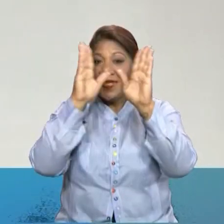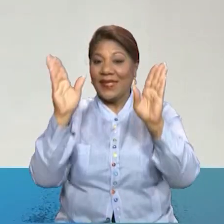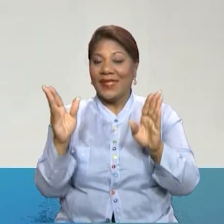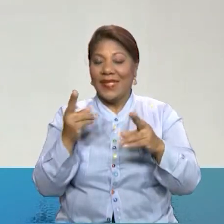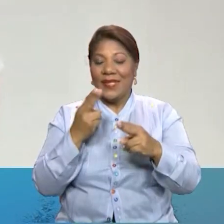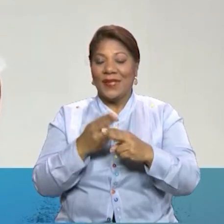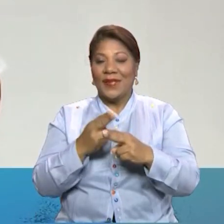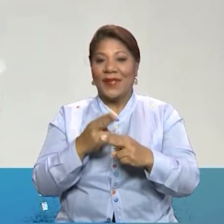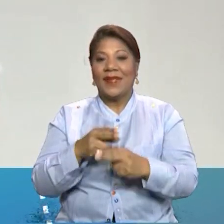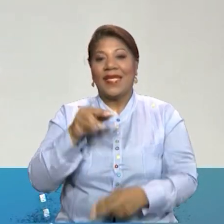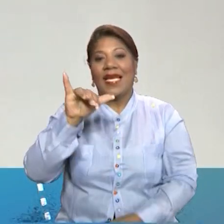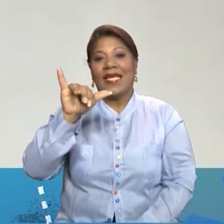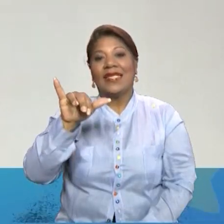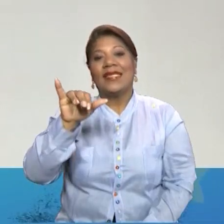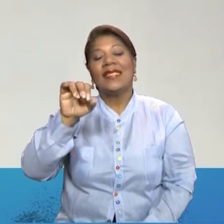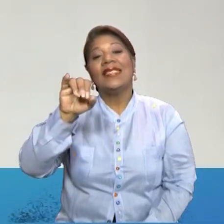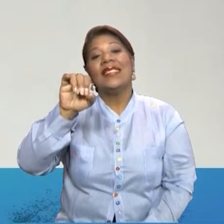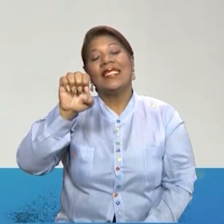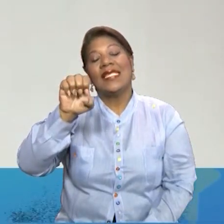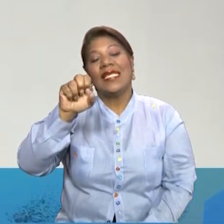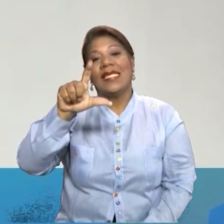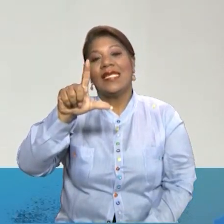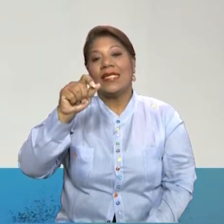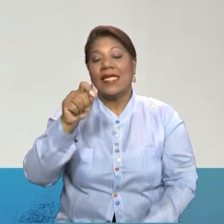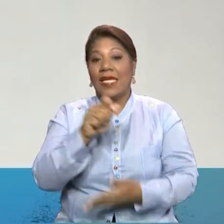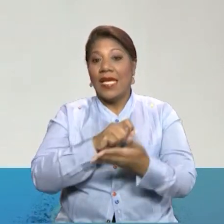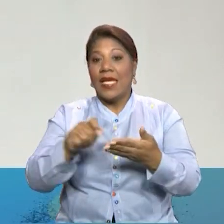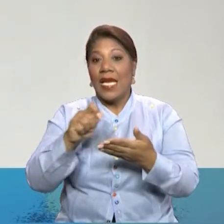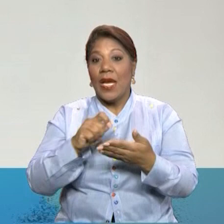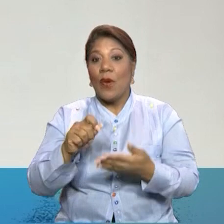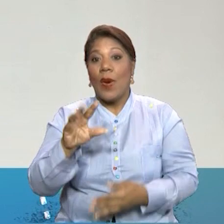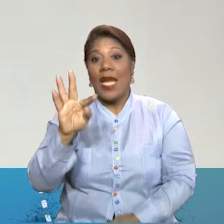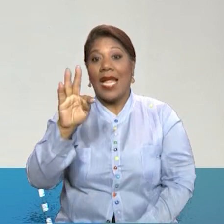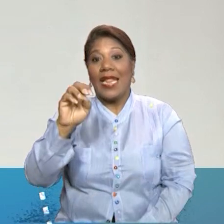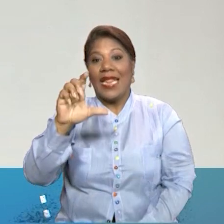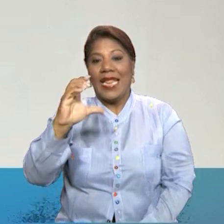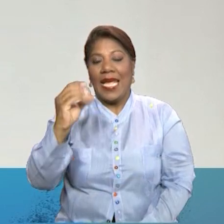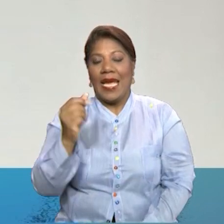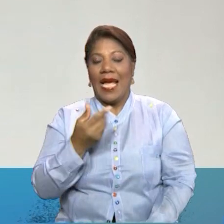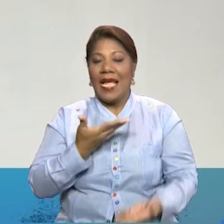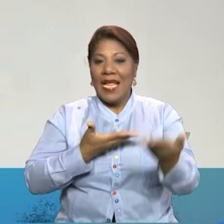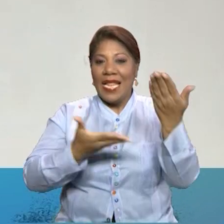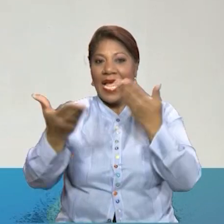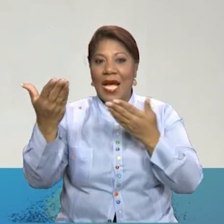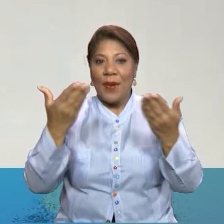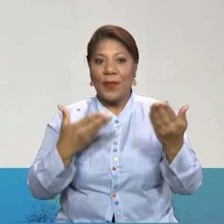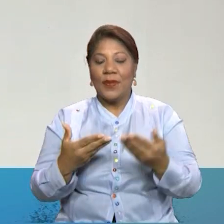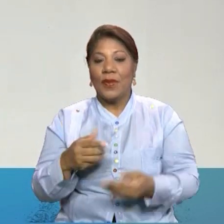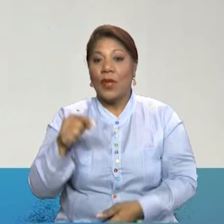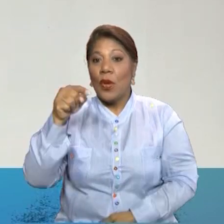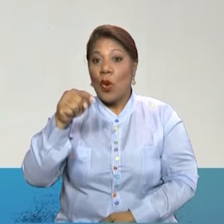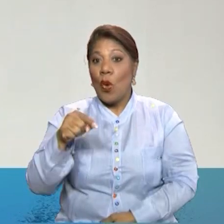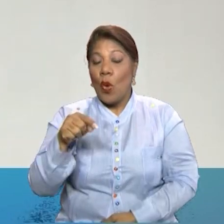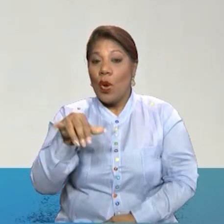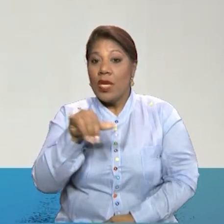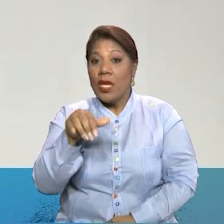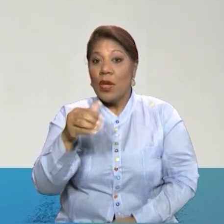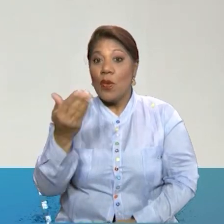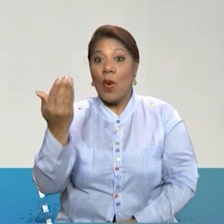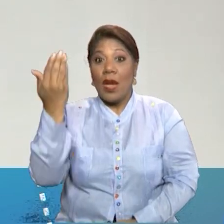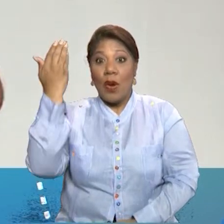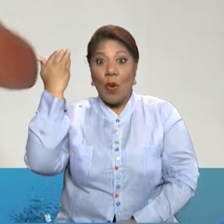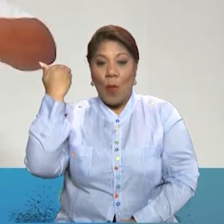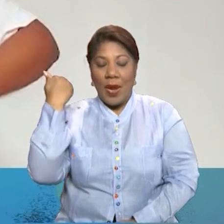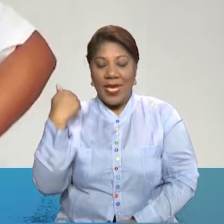mi nombre es Chelsea Galvez, estudio en la Escuela Centro Bilingüe El Tecal y hoy voy a declamarle la poesía Hoy como ayer por Noris